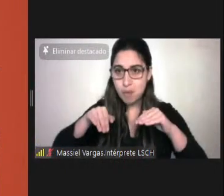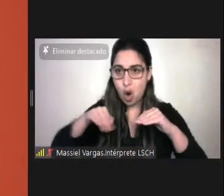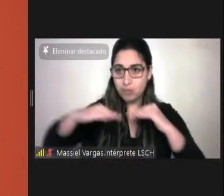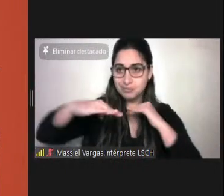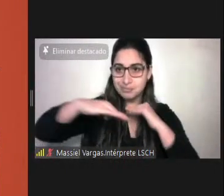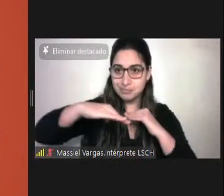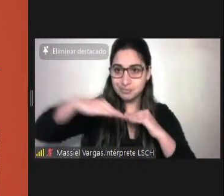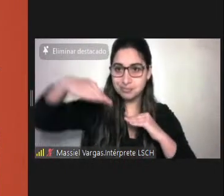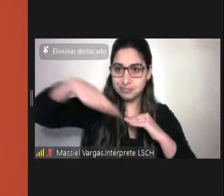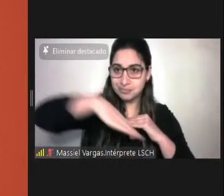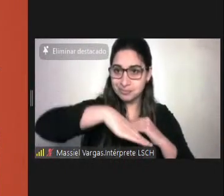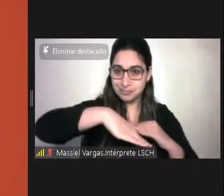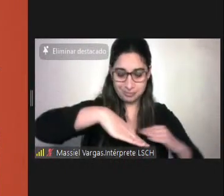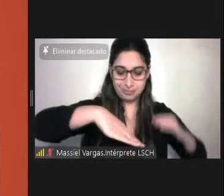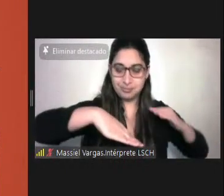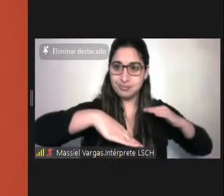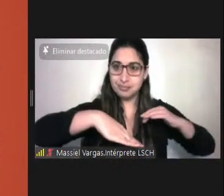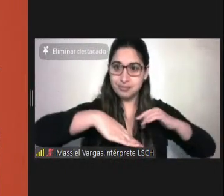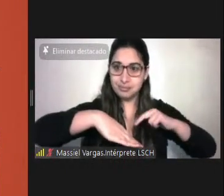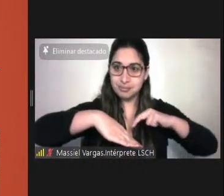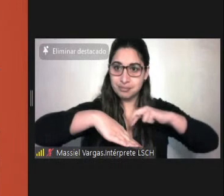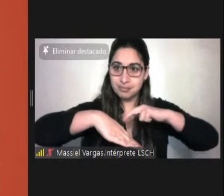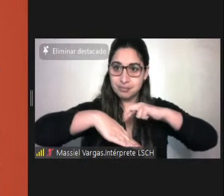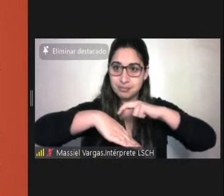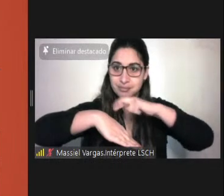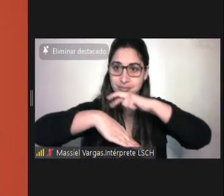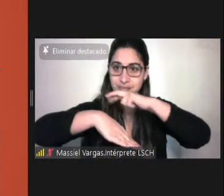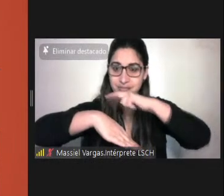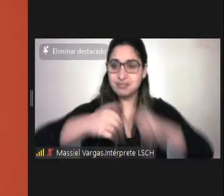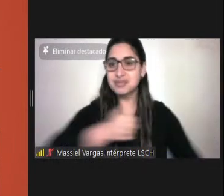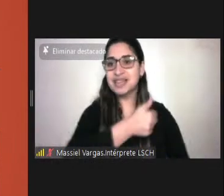Tiene igualdad de condiciones, solo que está hecho para todos.